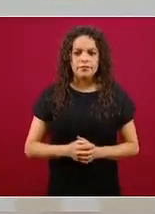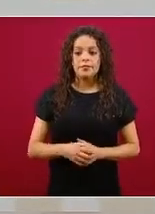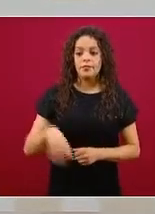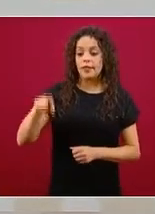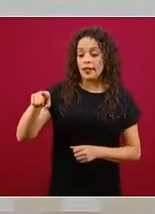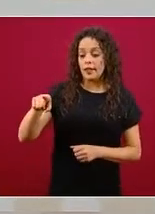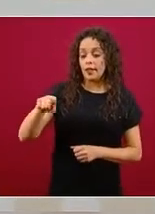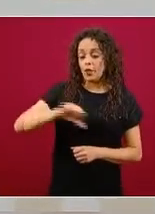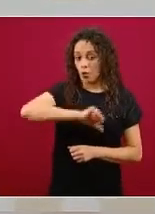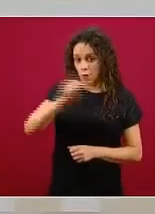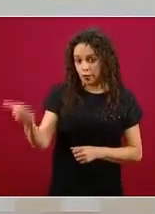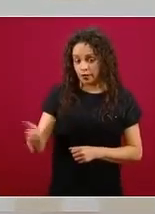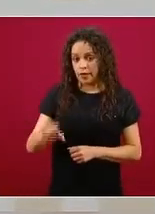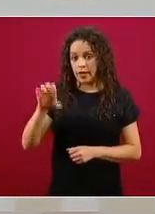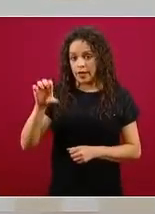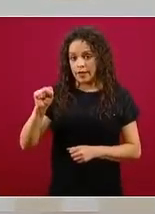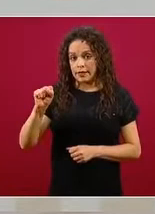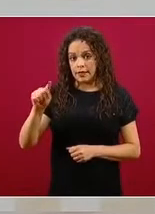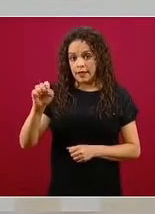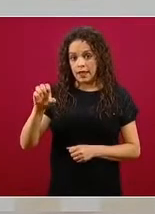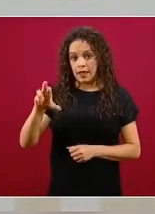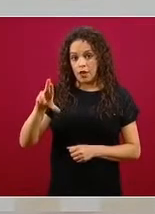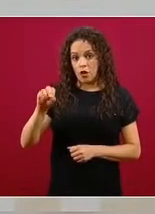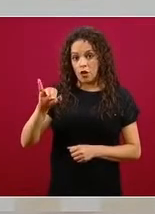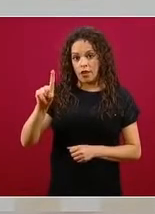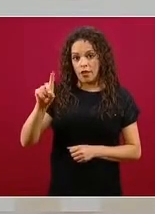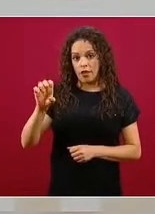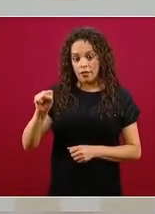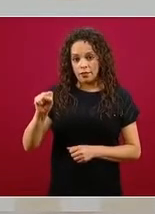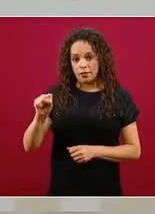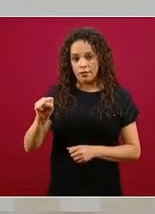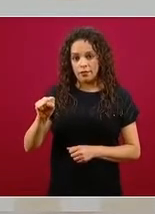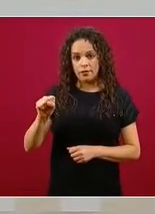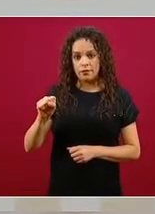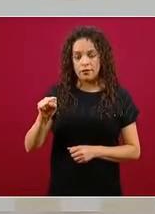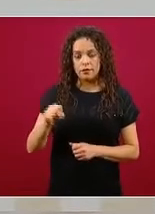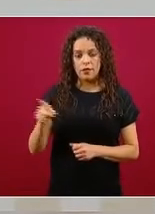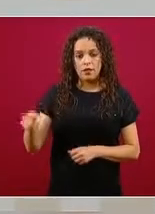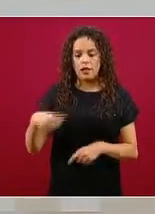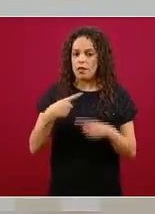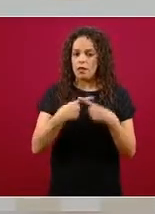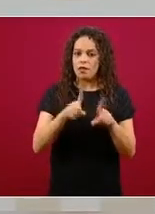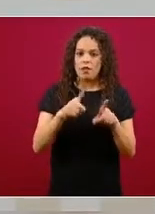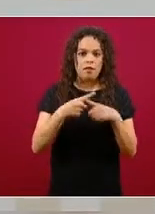sintéticos tienen también múltiples efectos adversos,